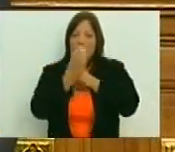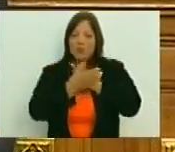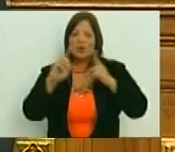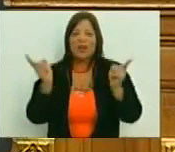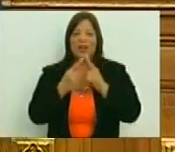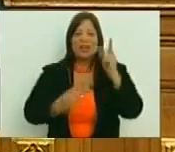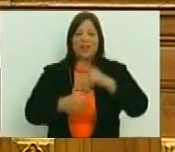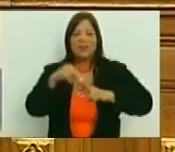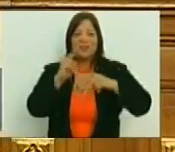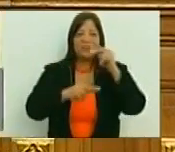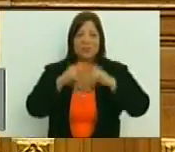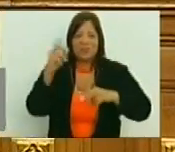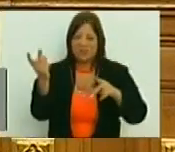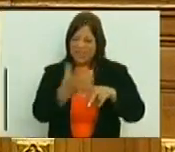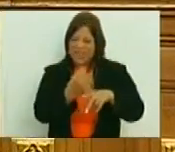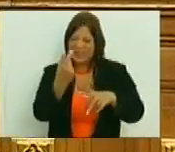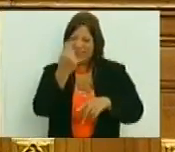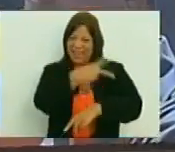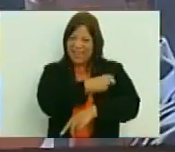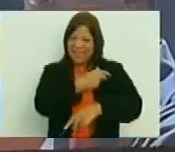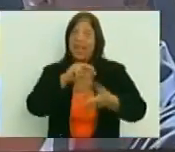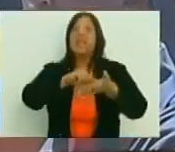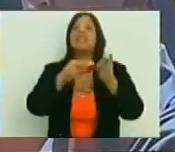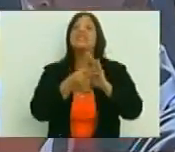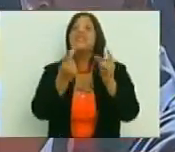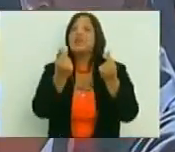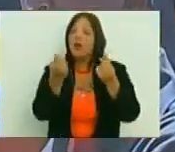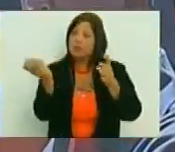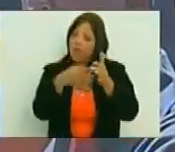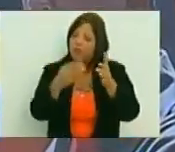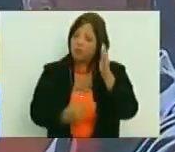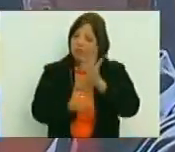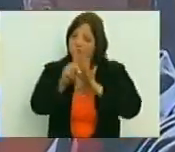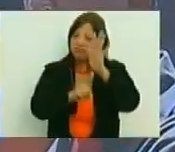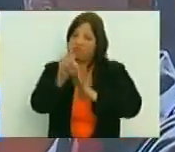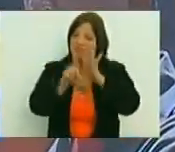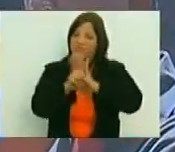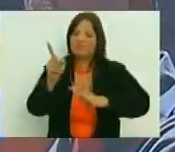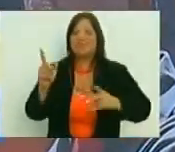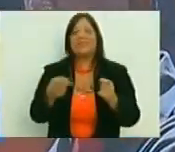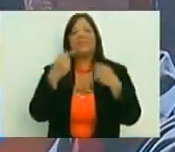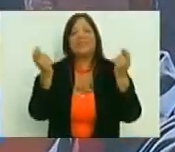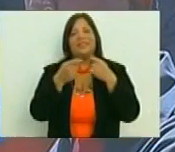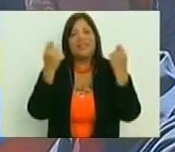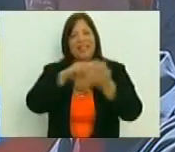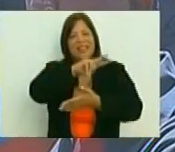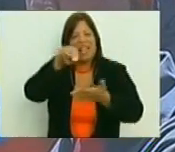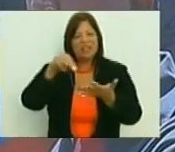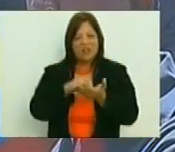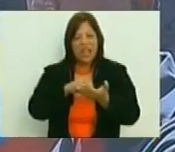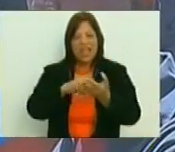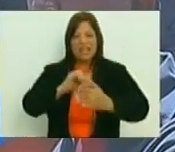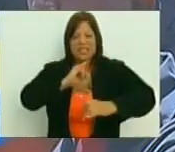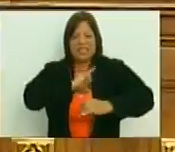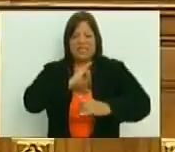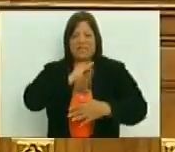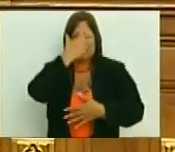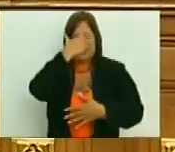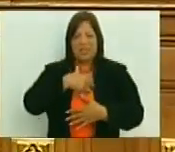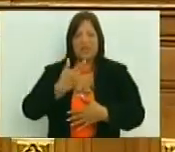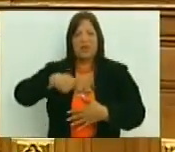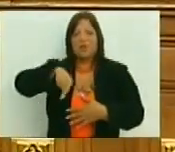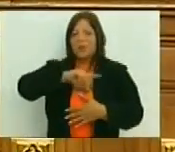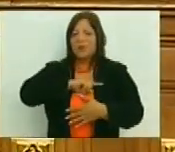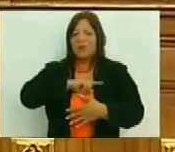para que tenga los recursos necesarios de realmente profundizar una identidad cultural nacional, que nos identifique con lo